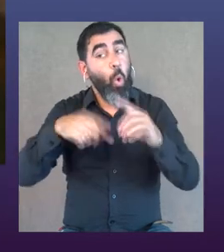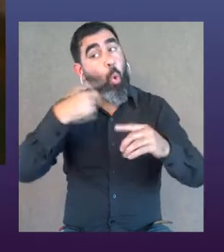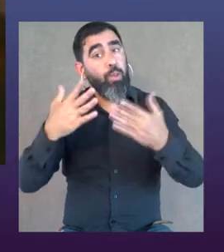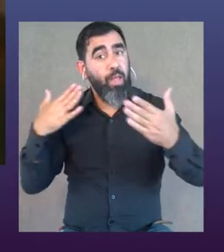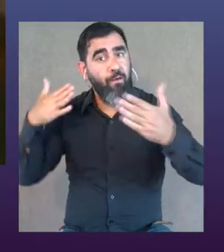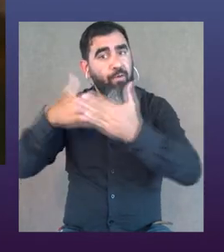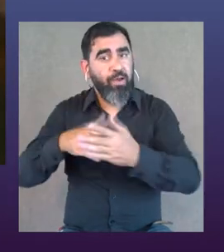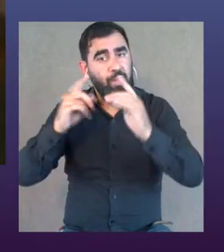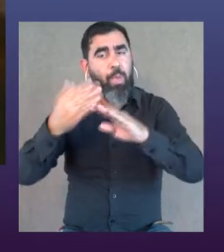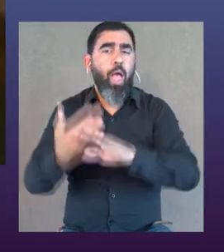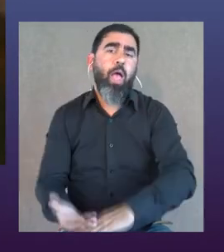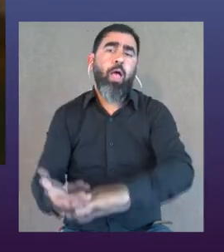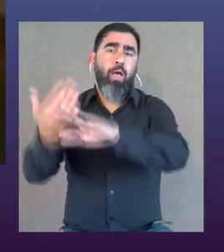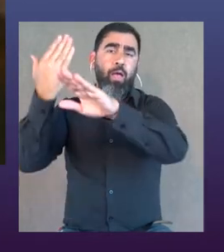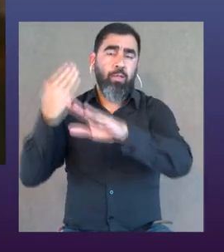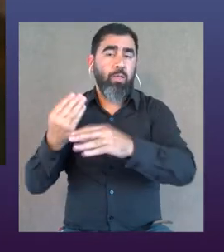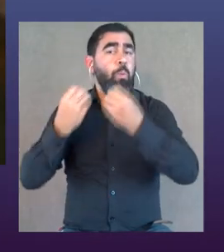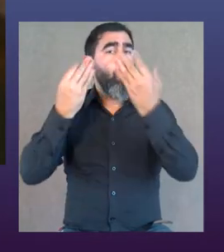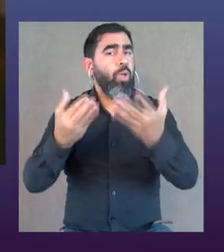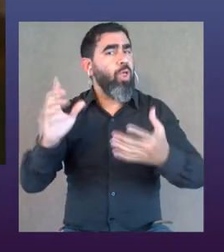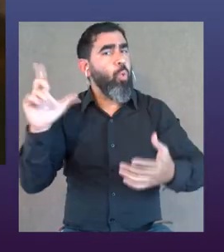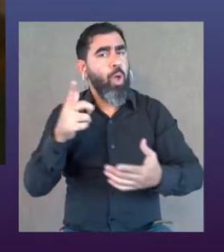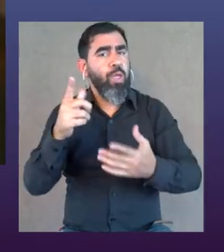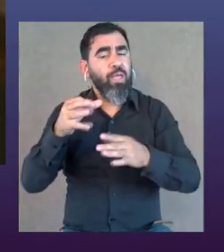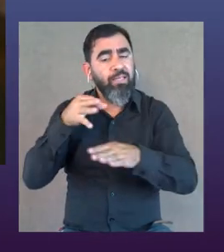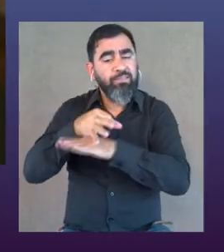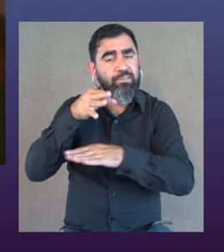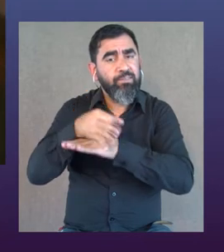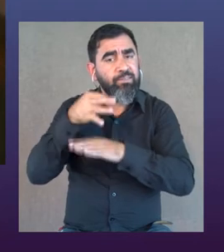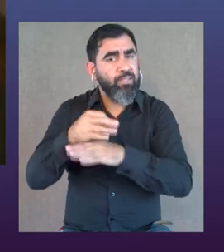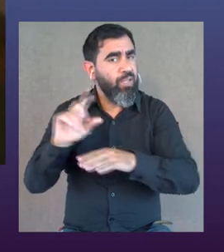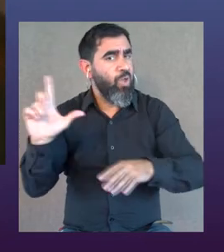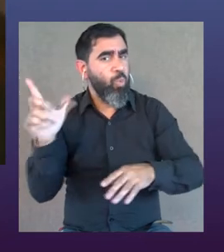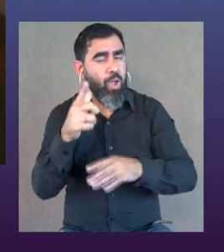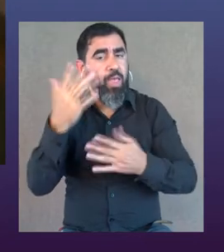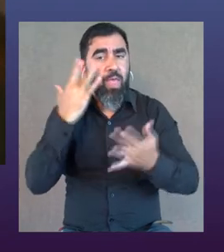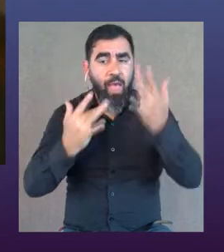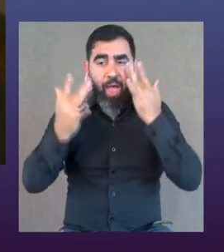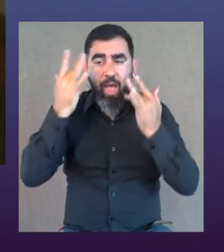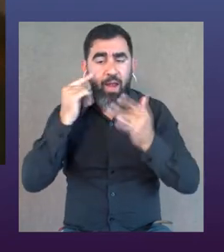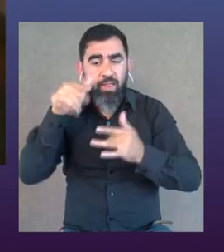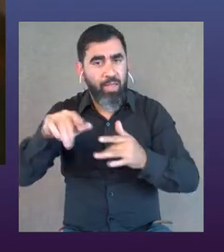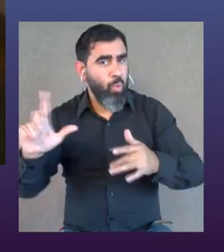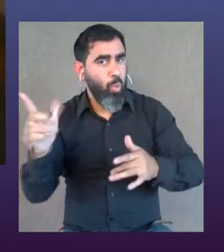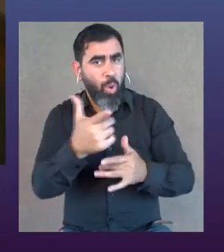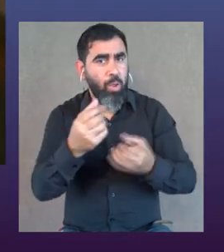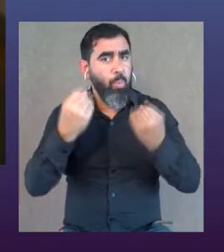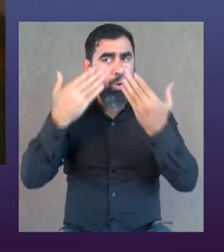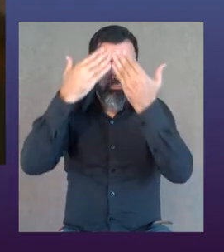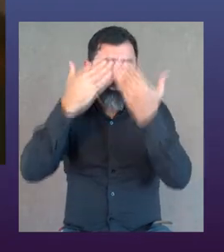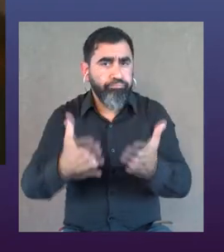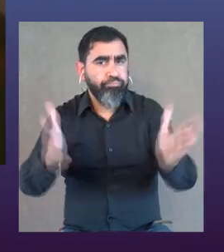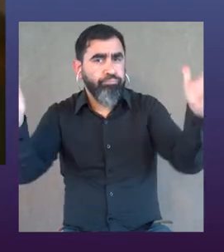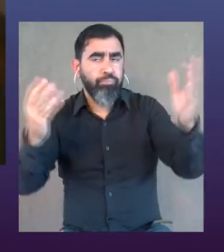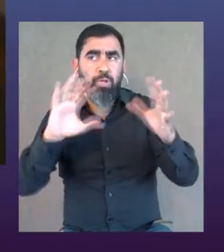Y paso a otra barrera que es más atrás, que es por qué no hay formación en las artes escénicas.